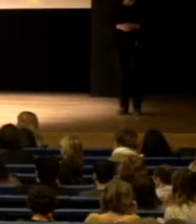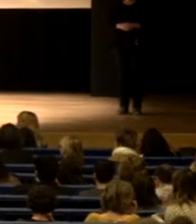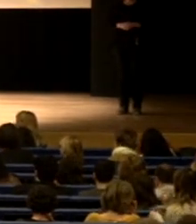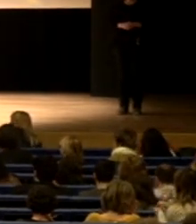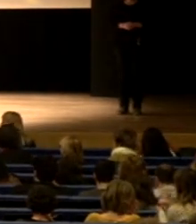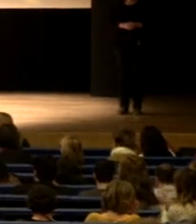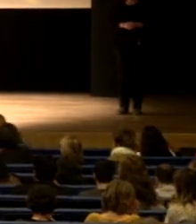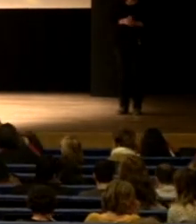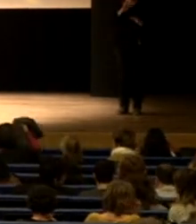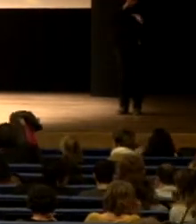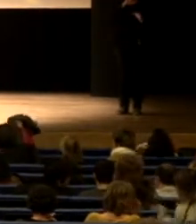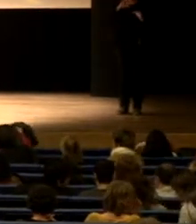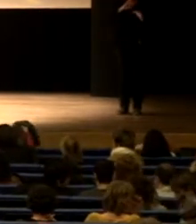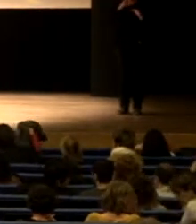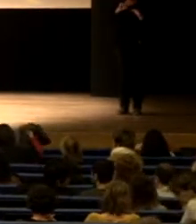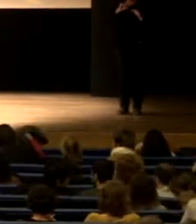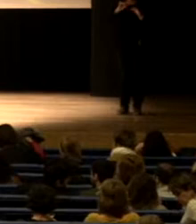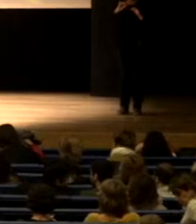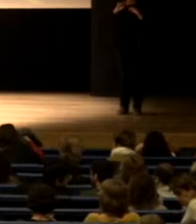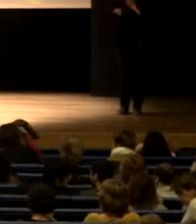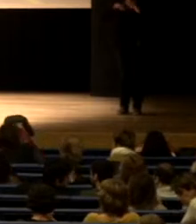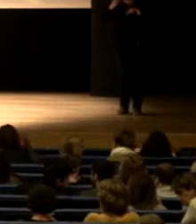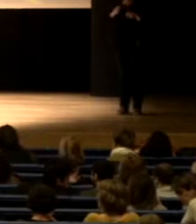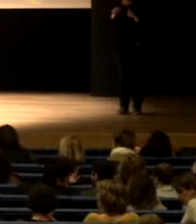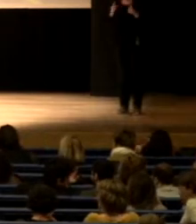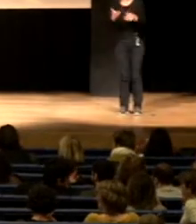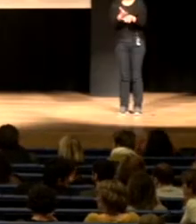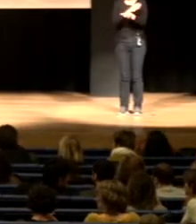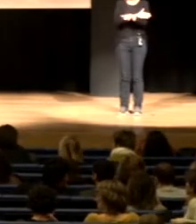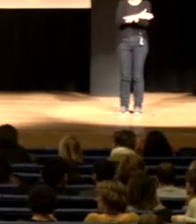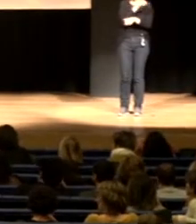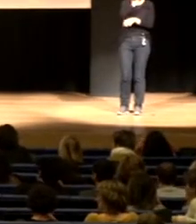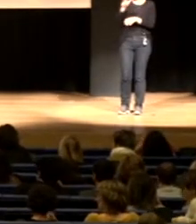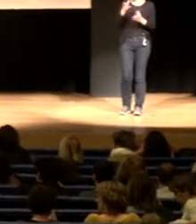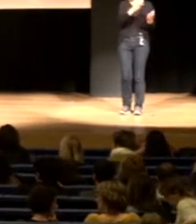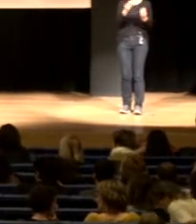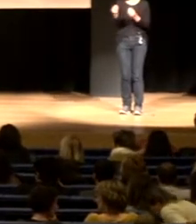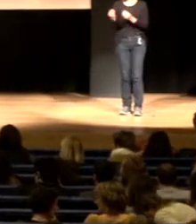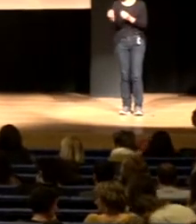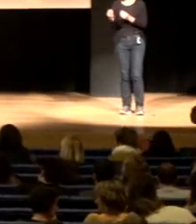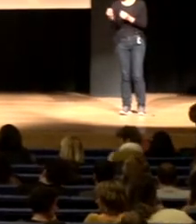ozteko tartea oasi aurretik, askok gaur eskatu iguzue atzo,